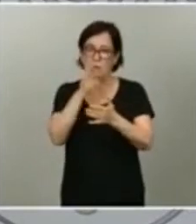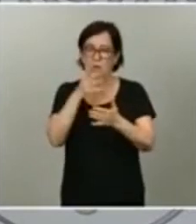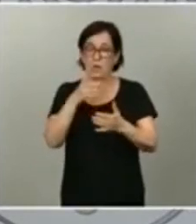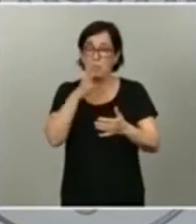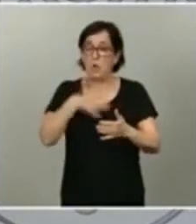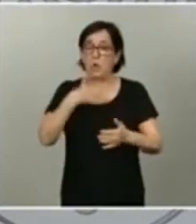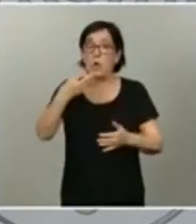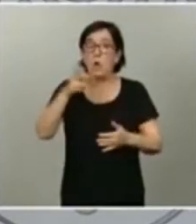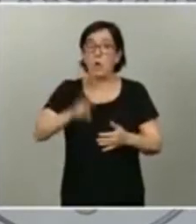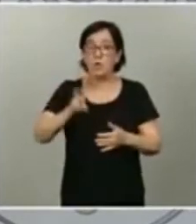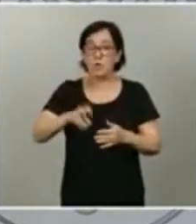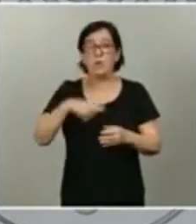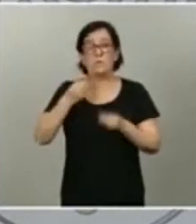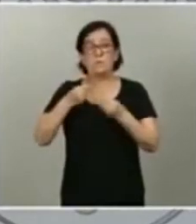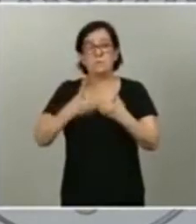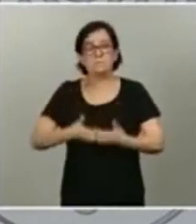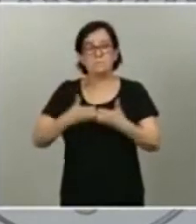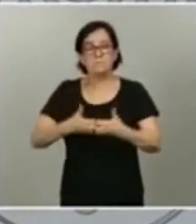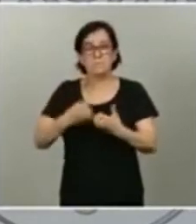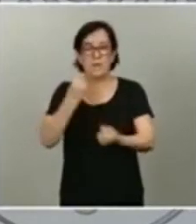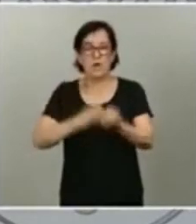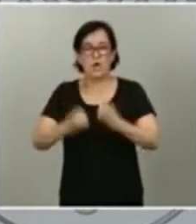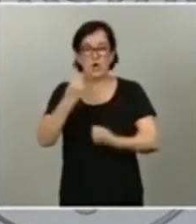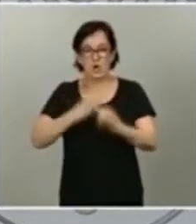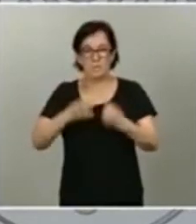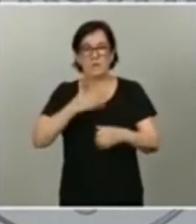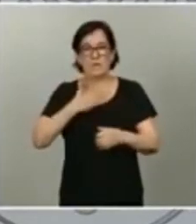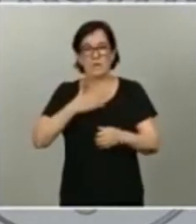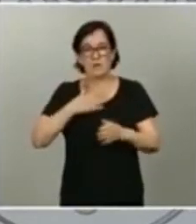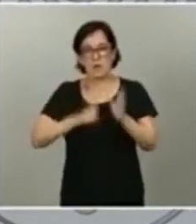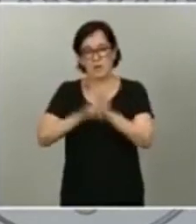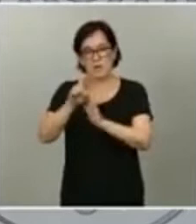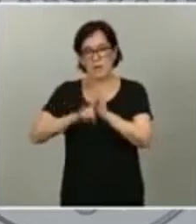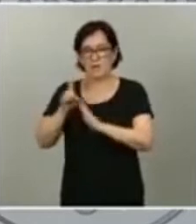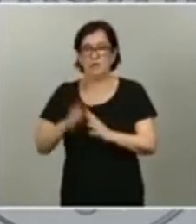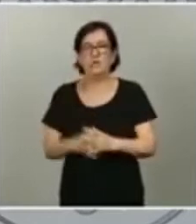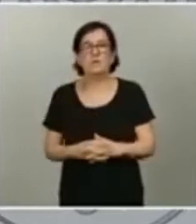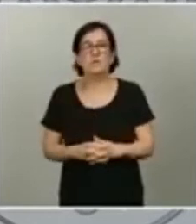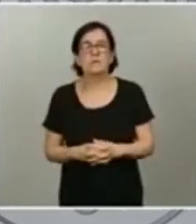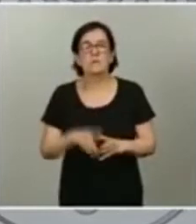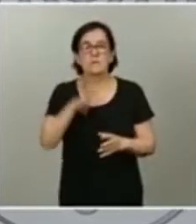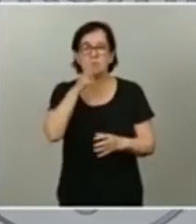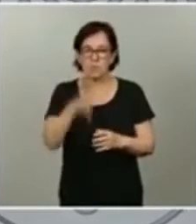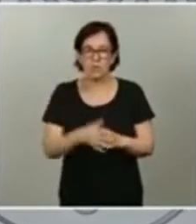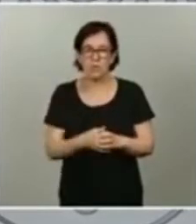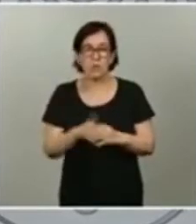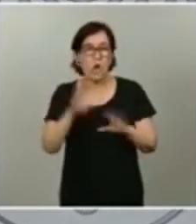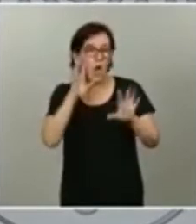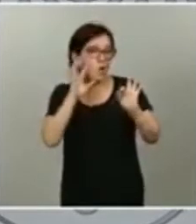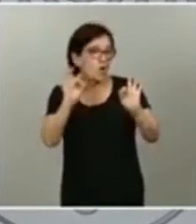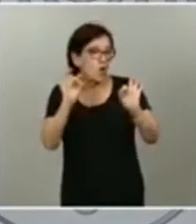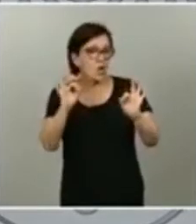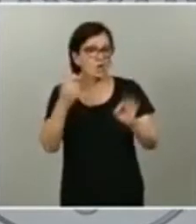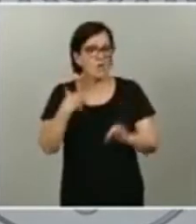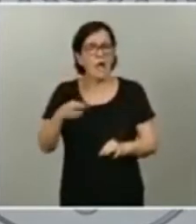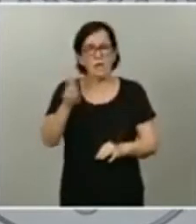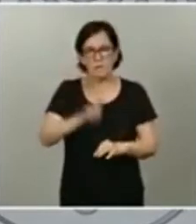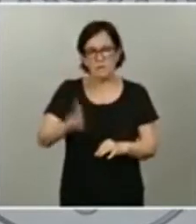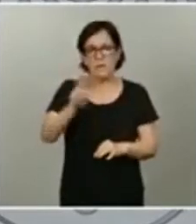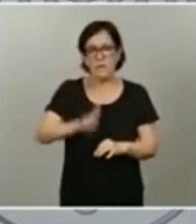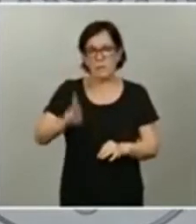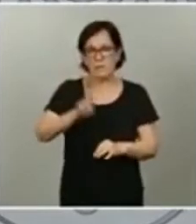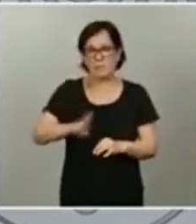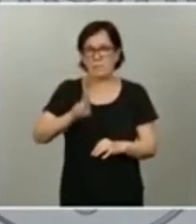un verdadero motor de nuestra economía y de nuestro desarrollo. Por eso, es obvio, y lo venimos repitiendo de forma más